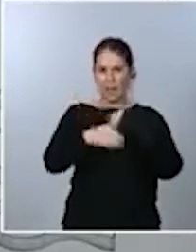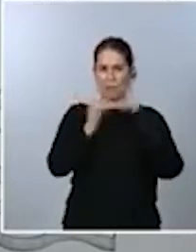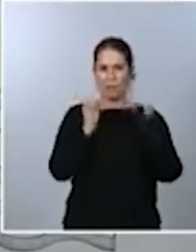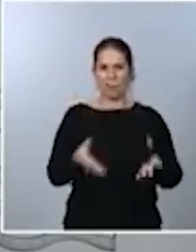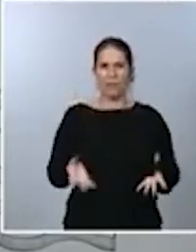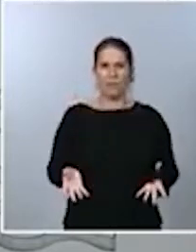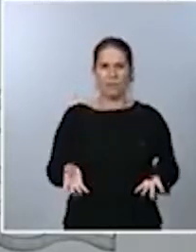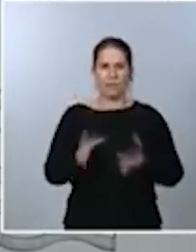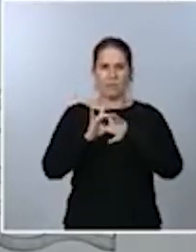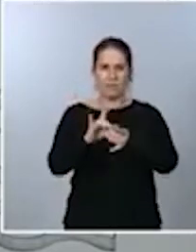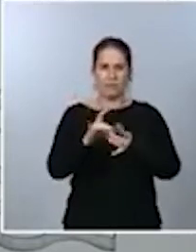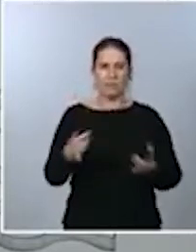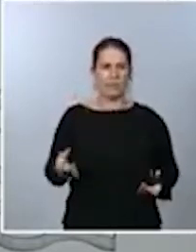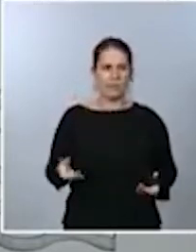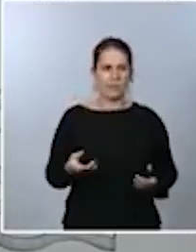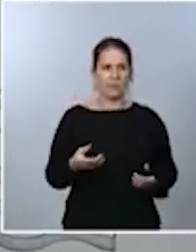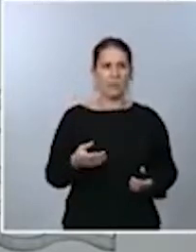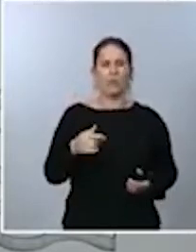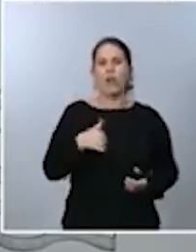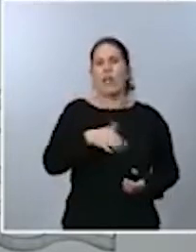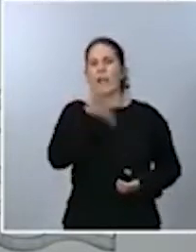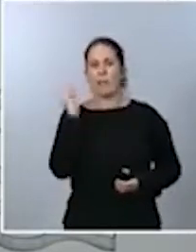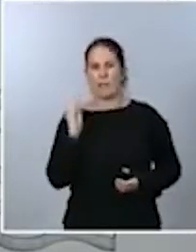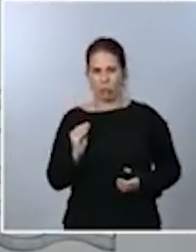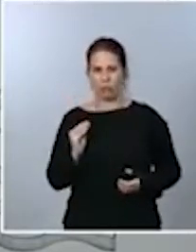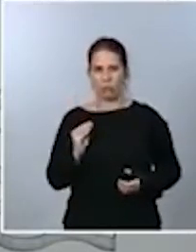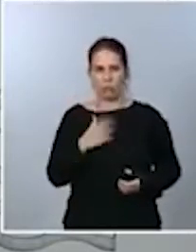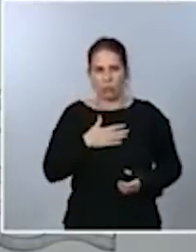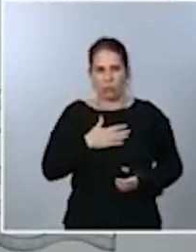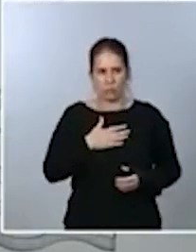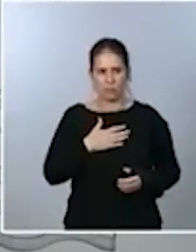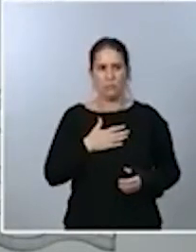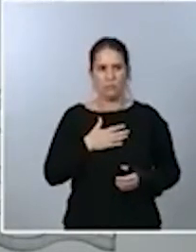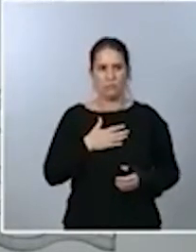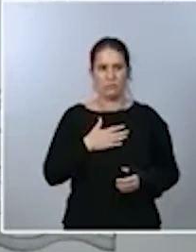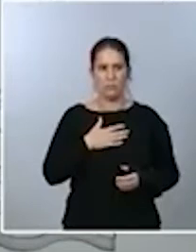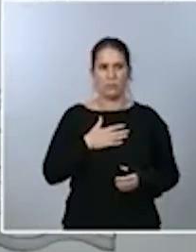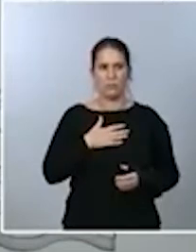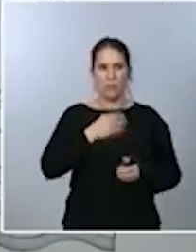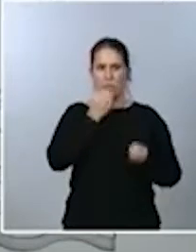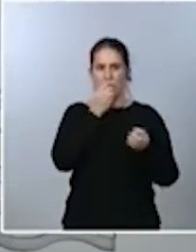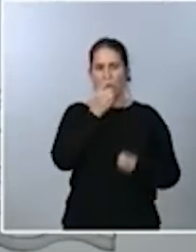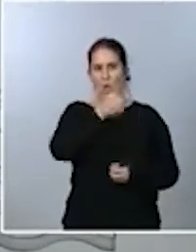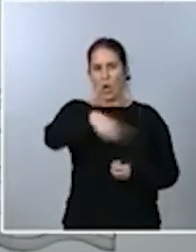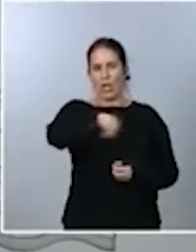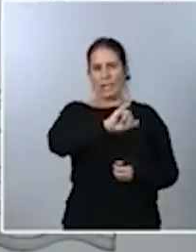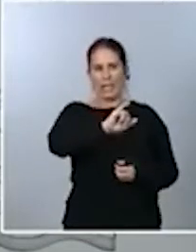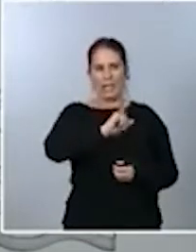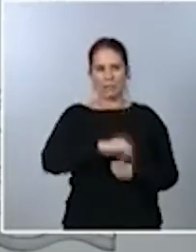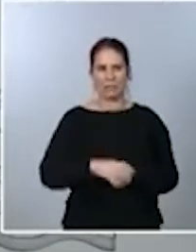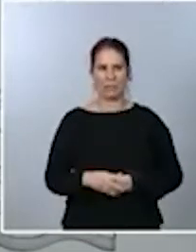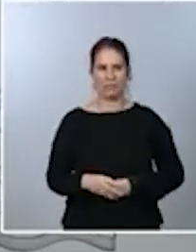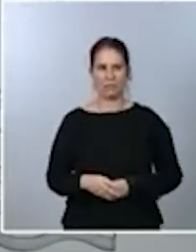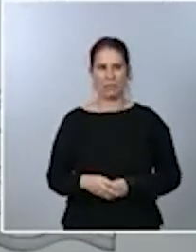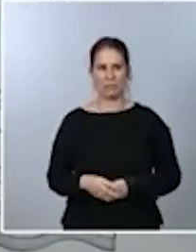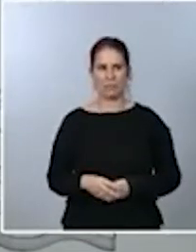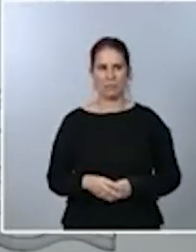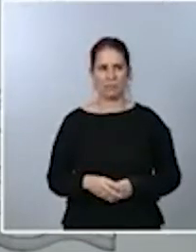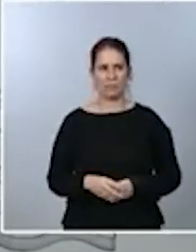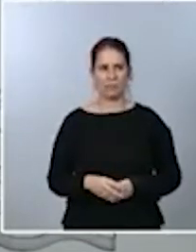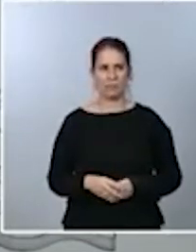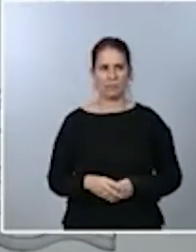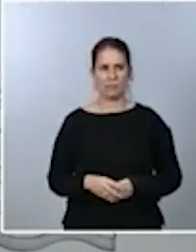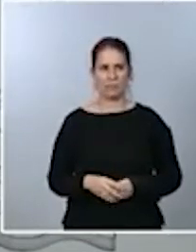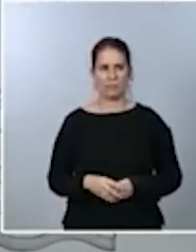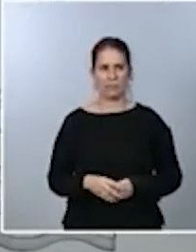contexto donde yo interpreto y donde entiendo la información que ustedes tienen y las cuestiones que ustedes me están planteando esta mañana.